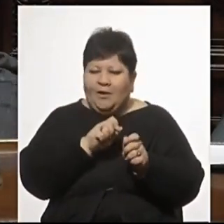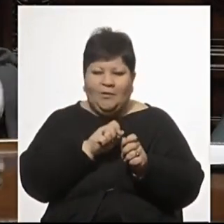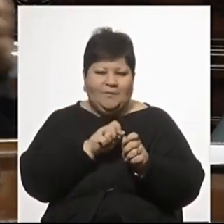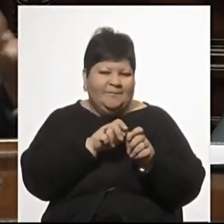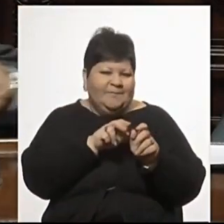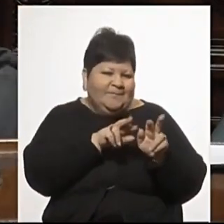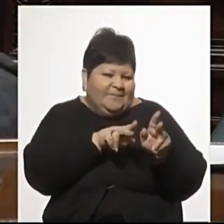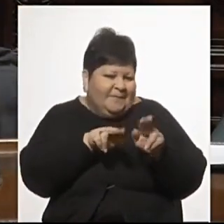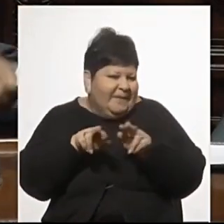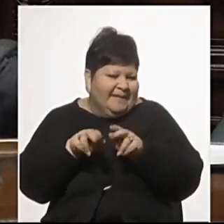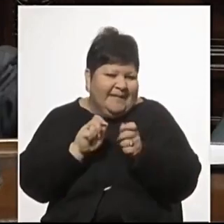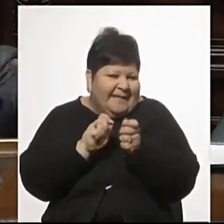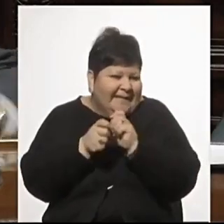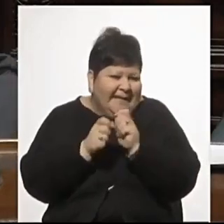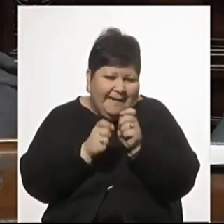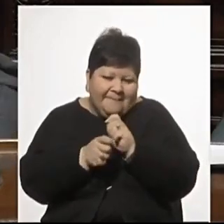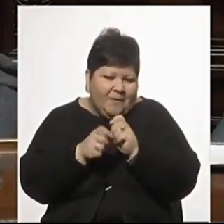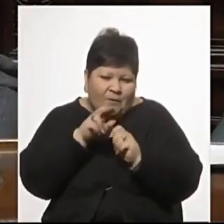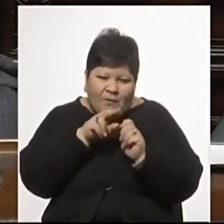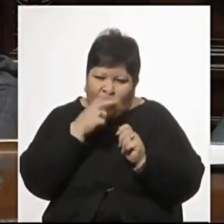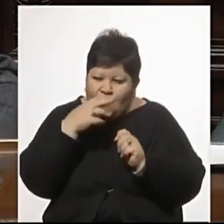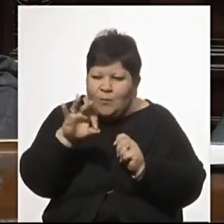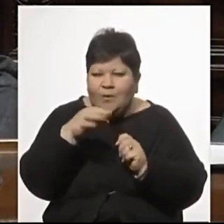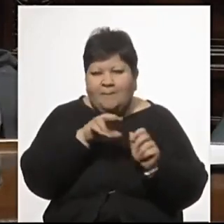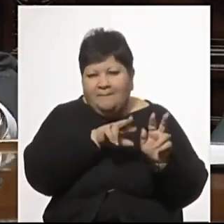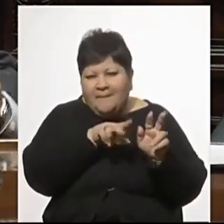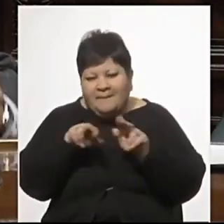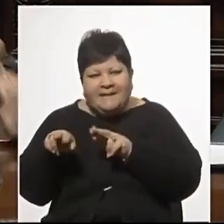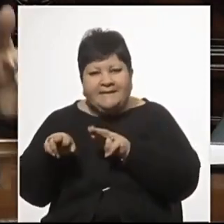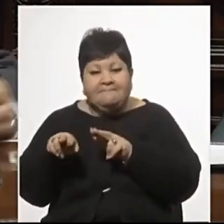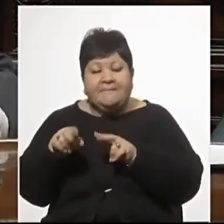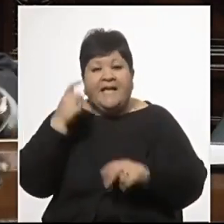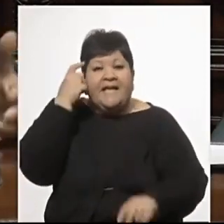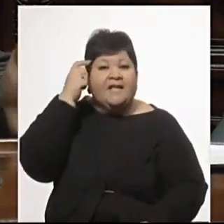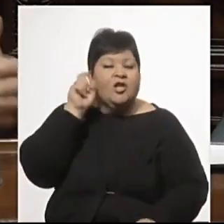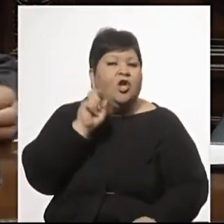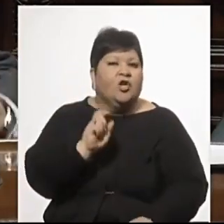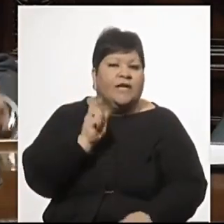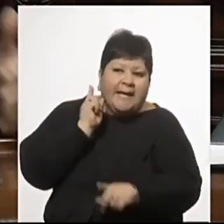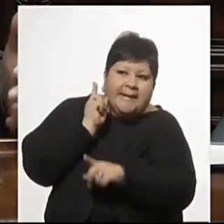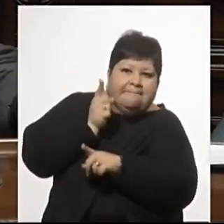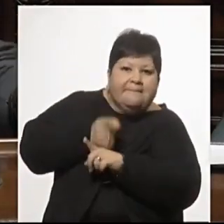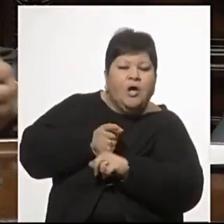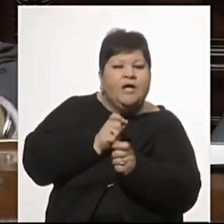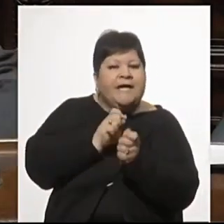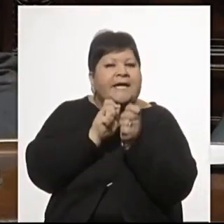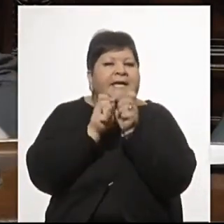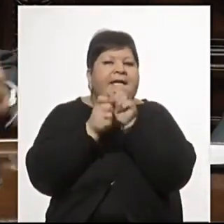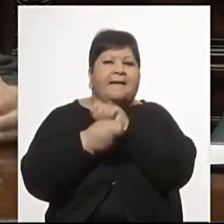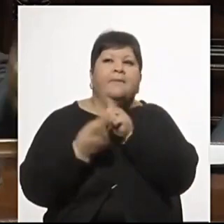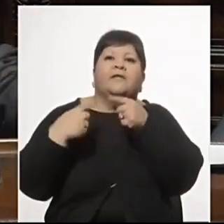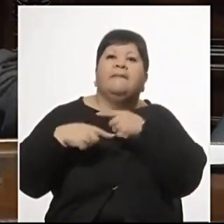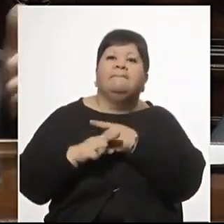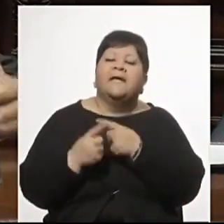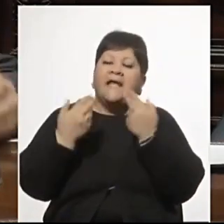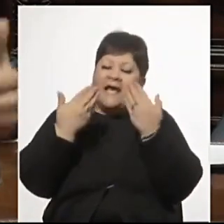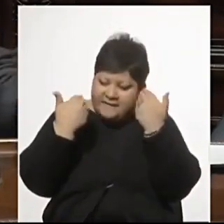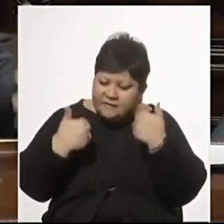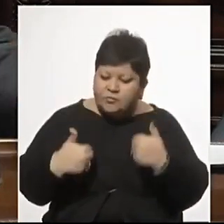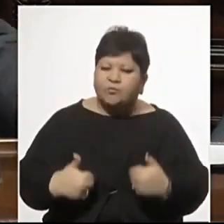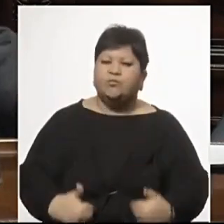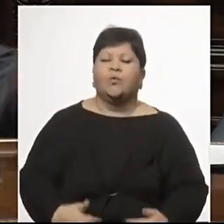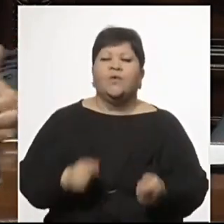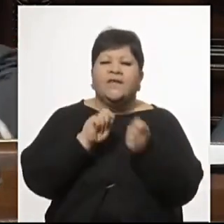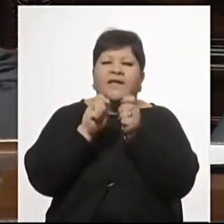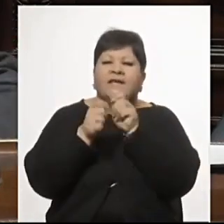La biología impone cambio pero también tiene que haber una actitud de cambio de dar oportunidad